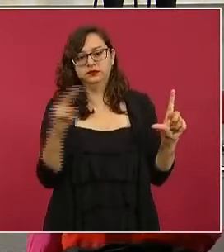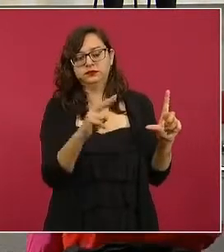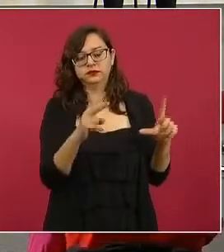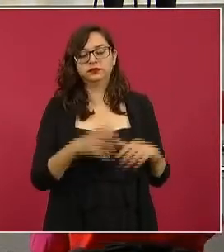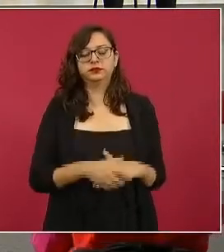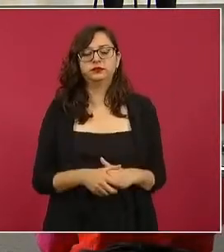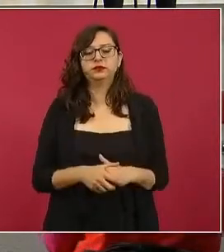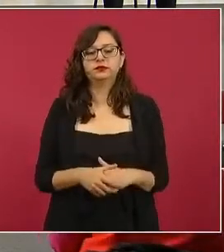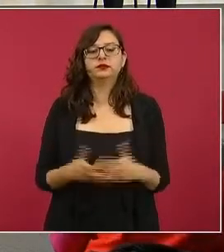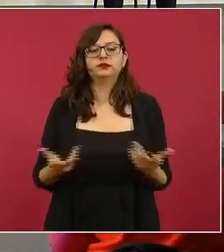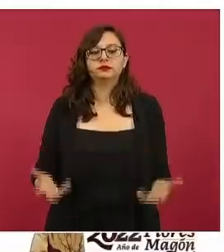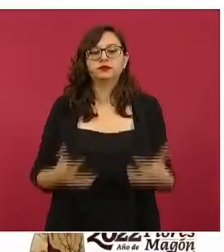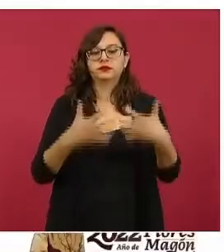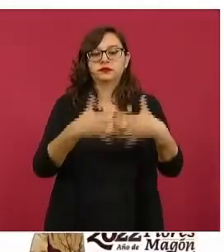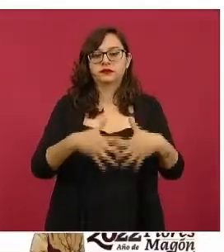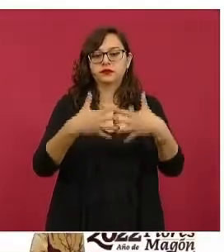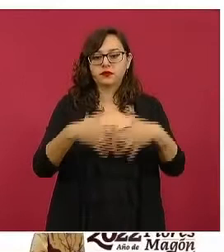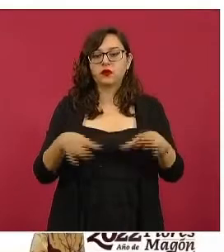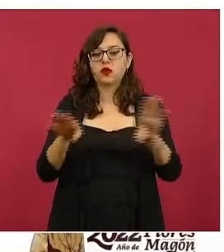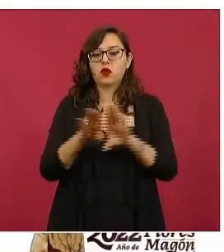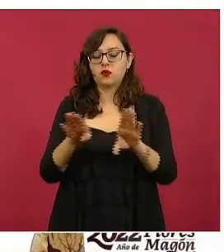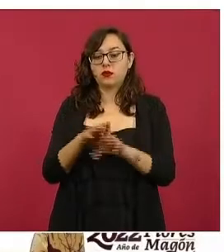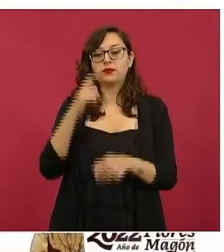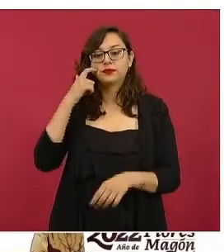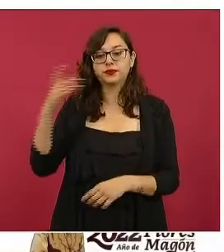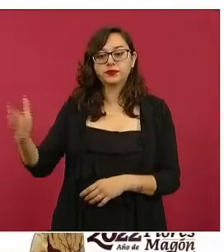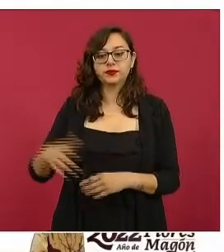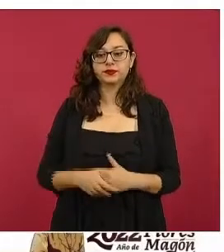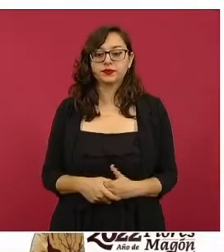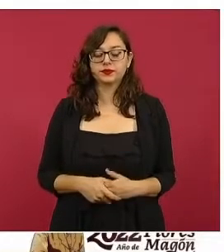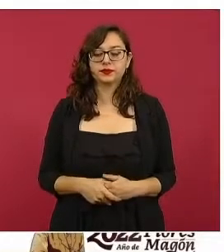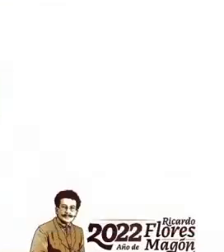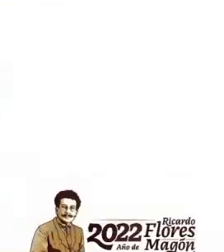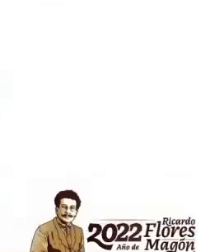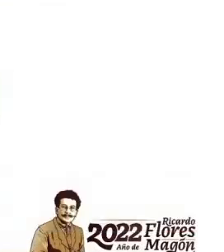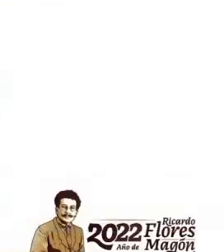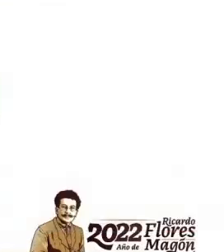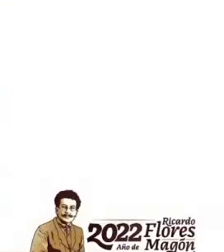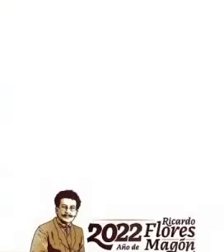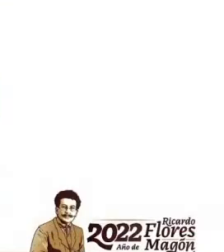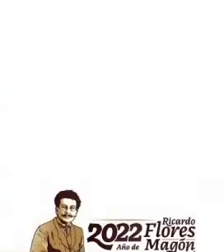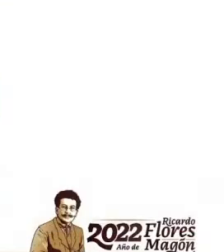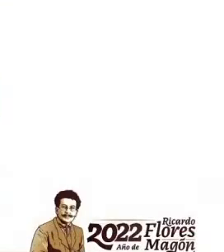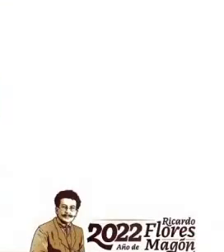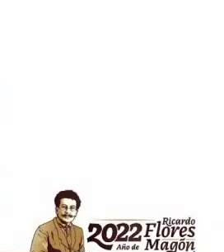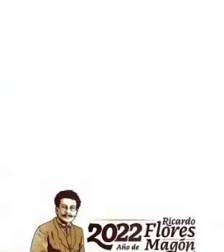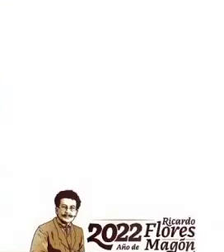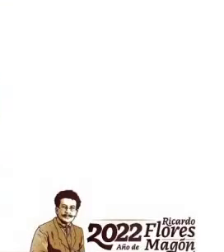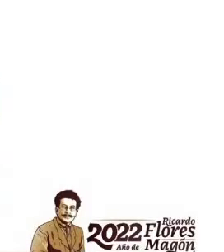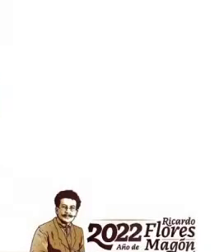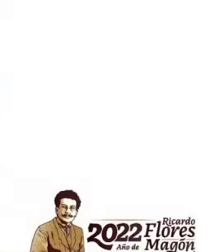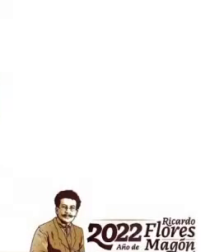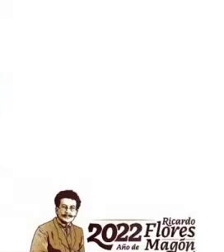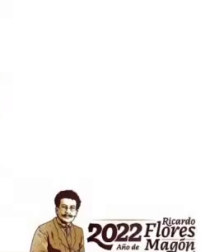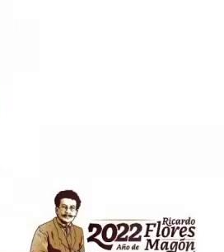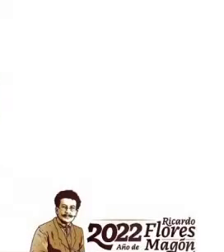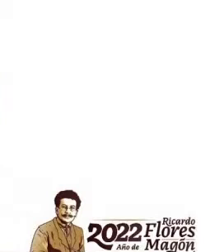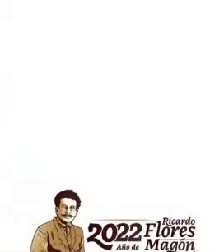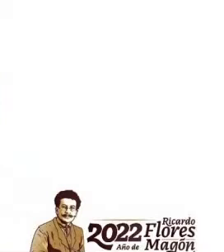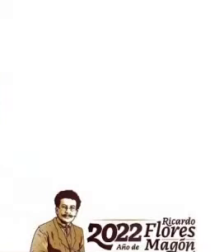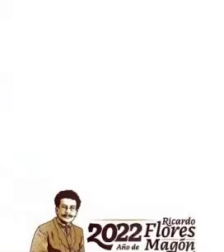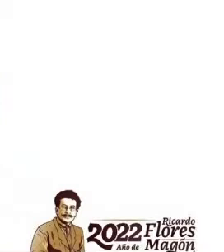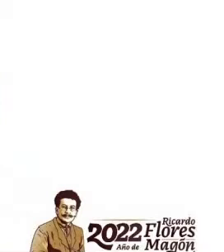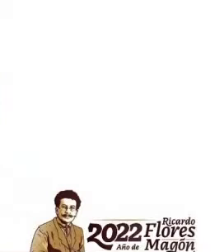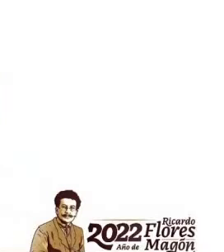planta, Cozuleacaque, por año, 13 millones en el 2022, 87 en el 2023,